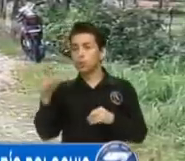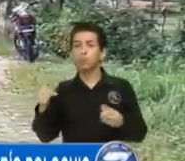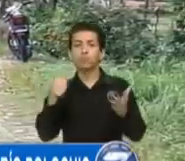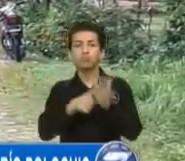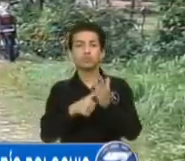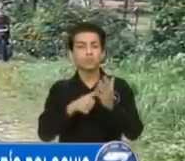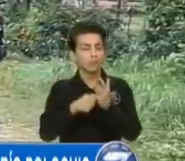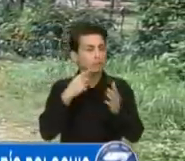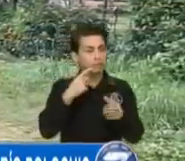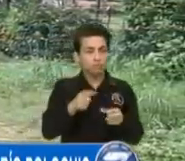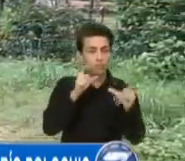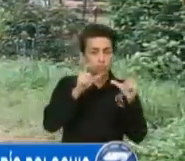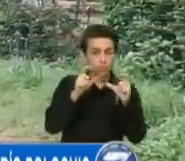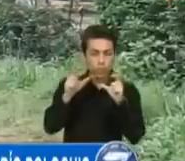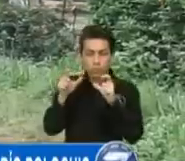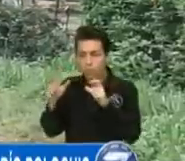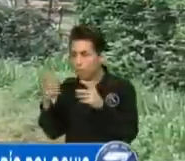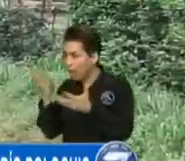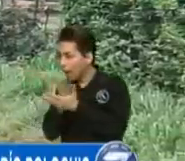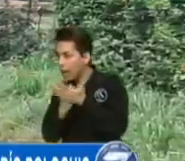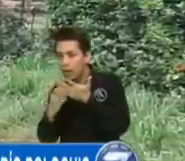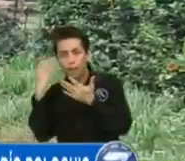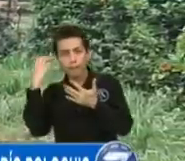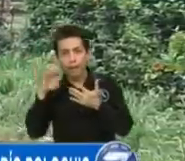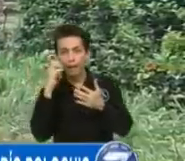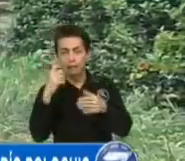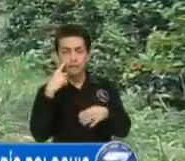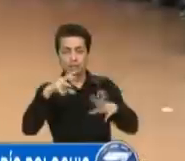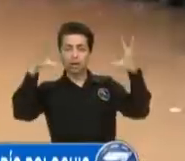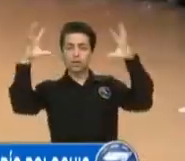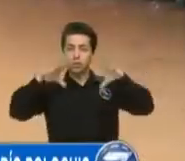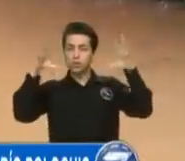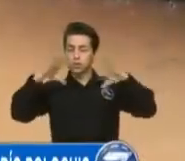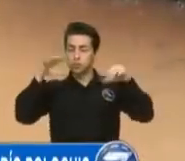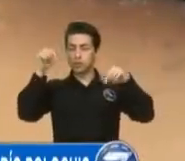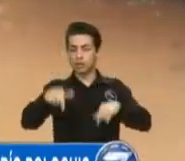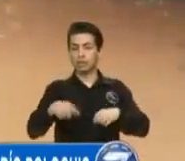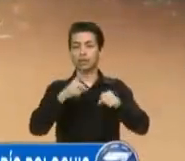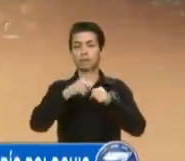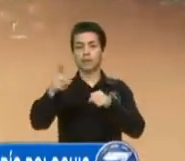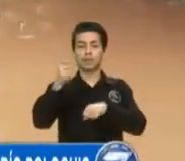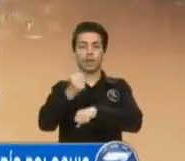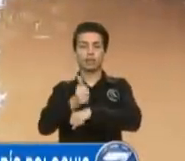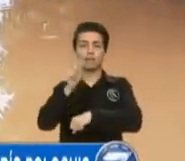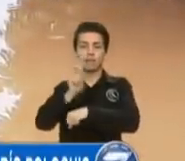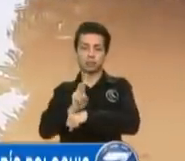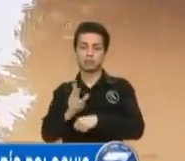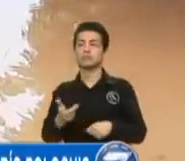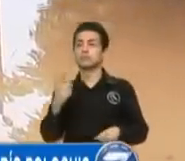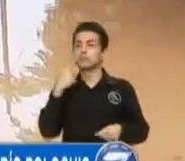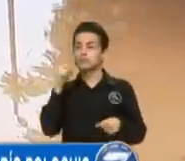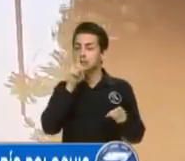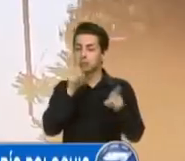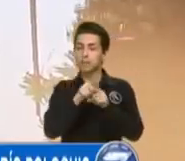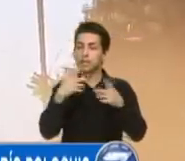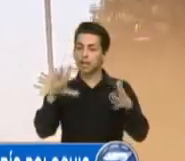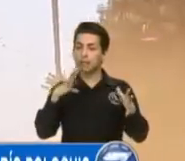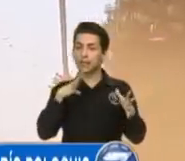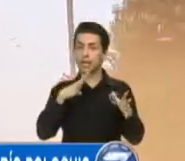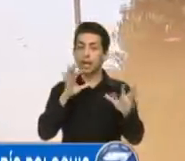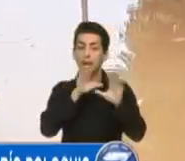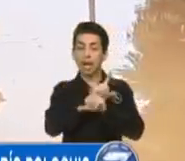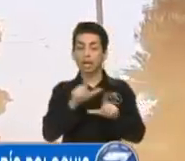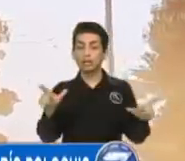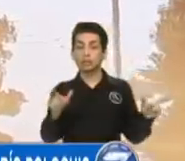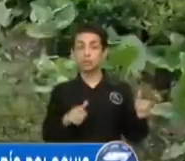por cualquier eventualidad que podría provocar las lluvias en el departamento, y ya se habilitó algunos albergues en las áreas en mención.